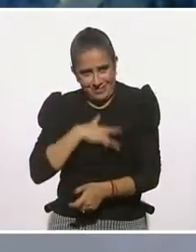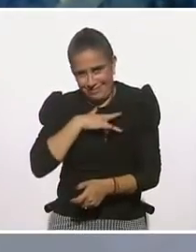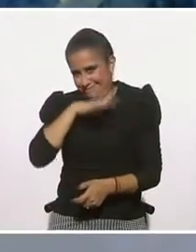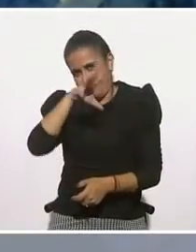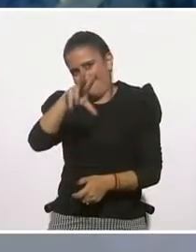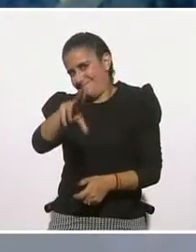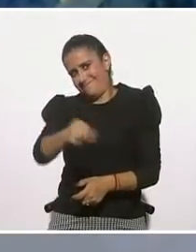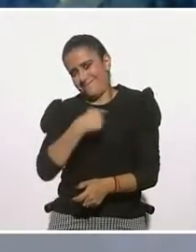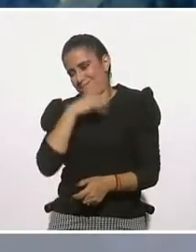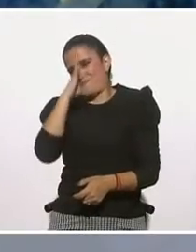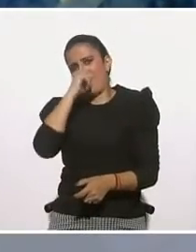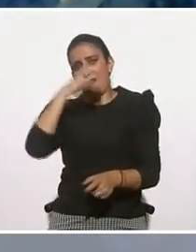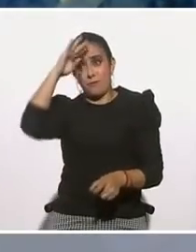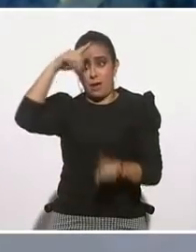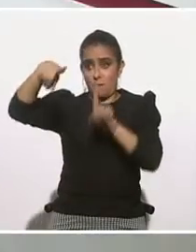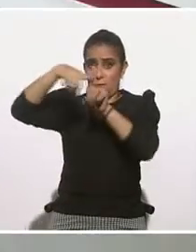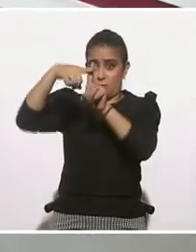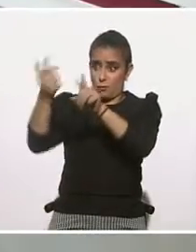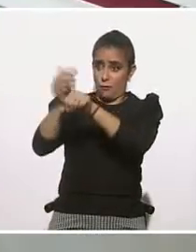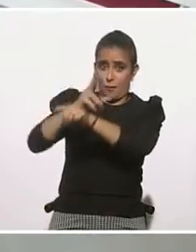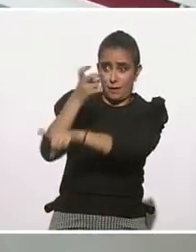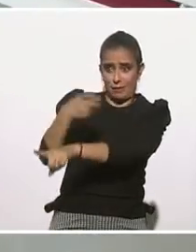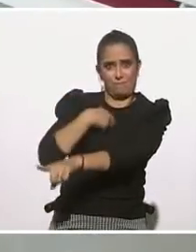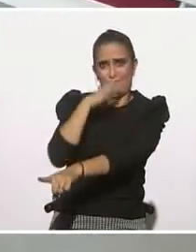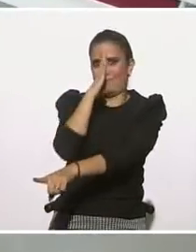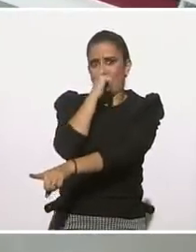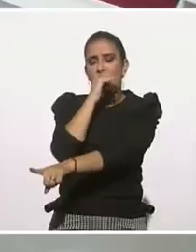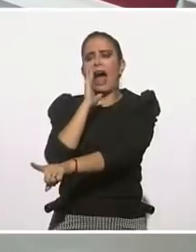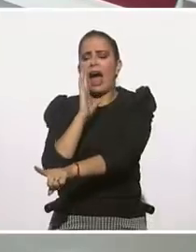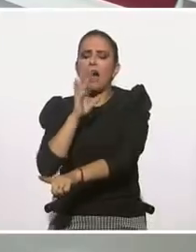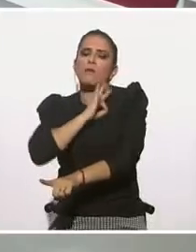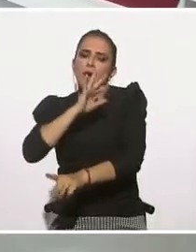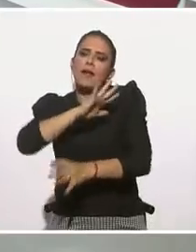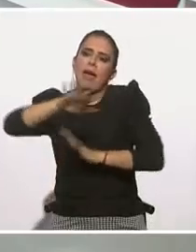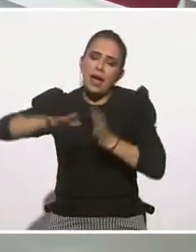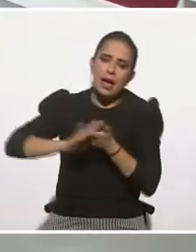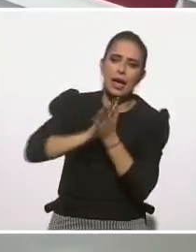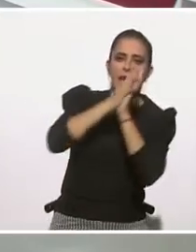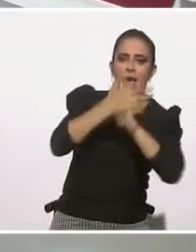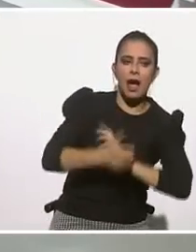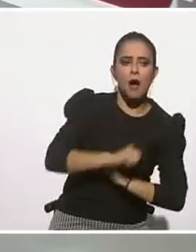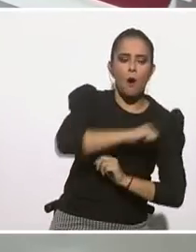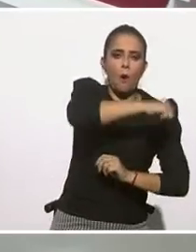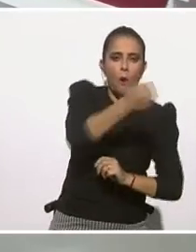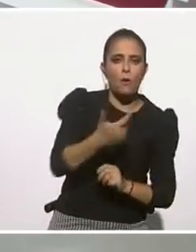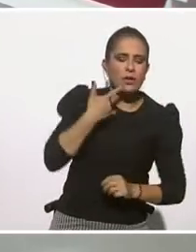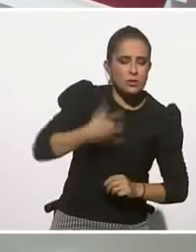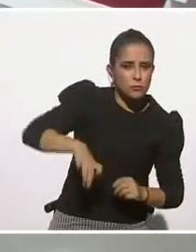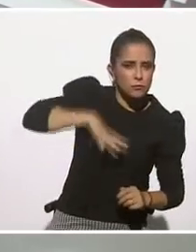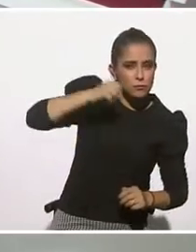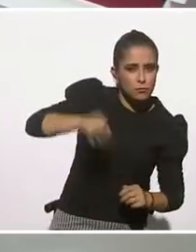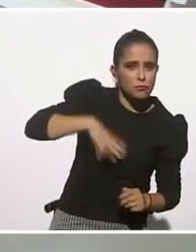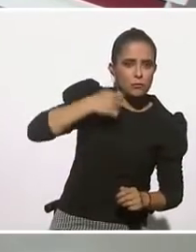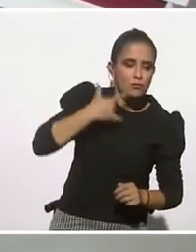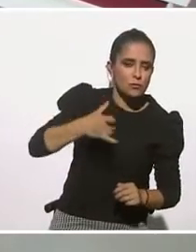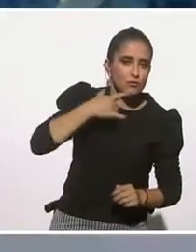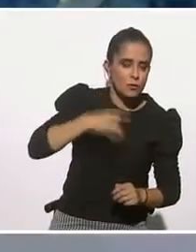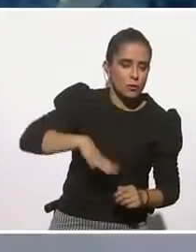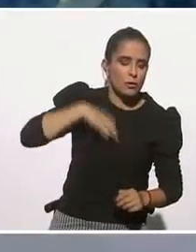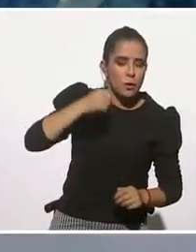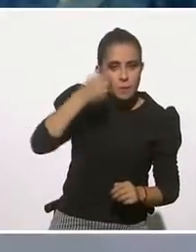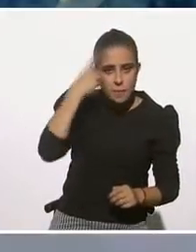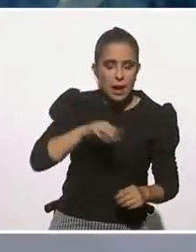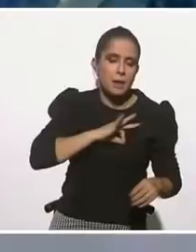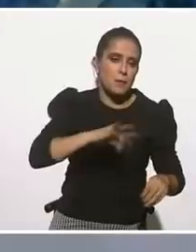Entonces, a mí no me... Pero tengo buen sentido del humor, si se darán cuenta. Pero así de que yo me levante en la